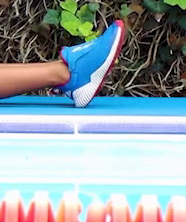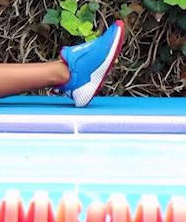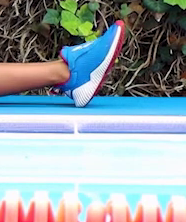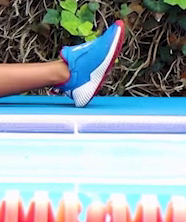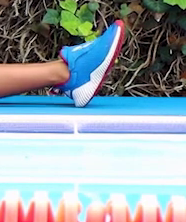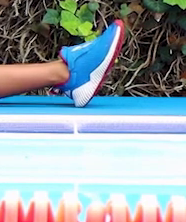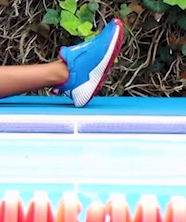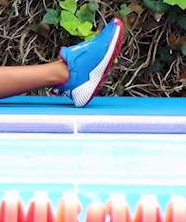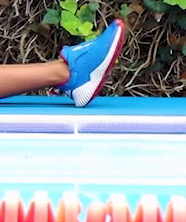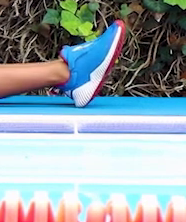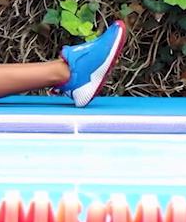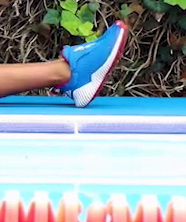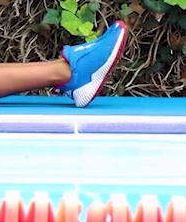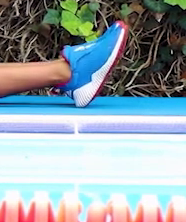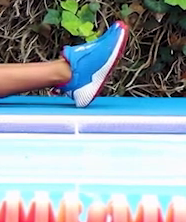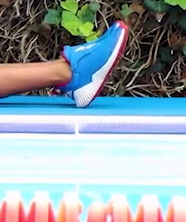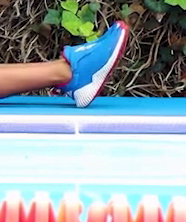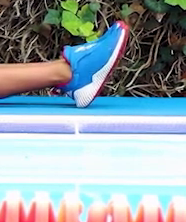profundo.